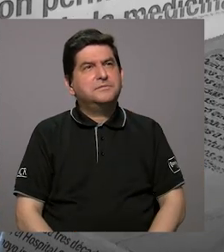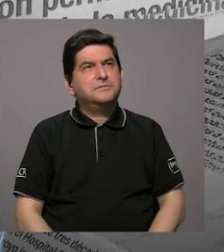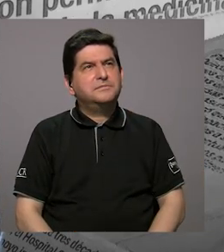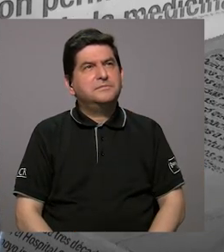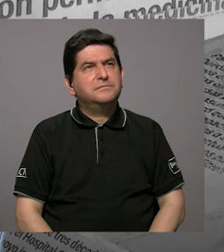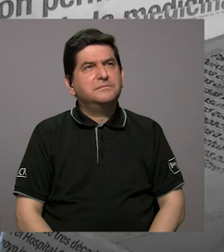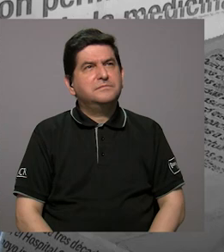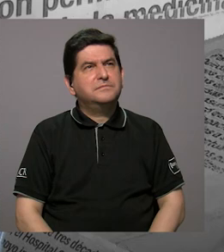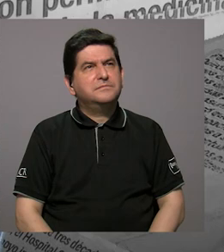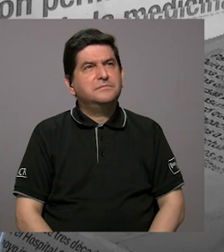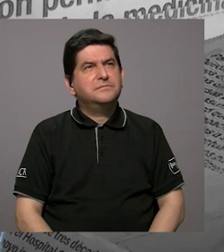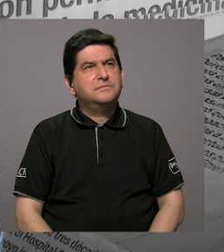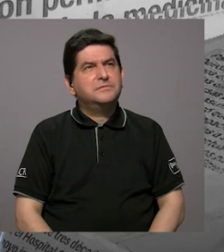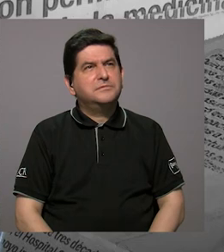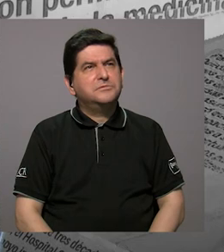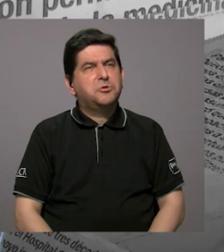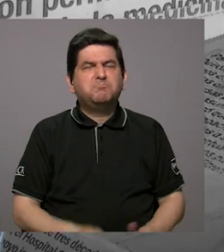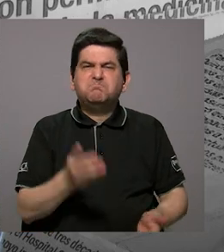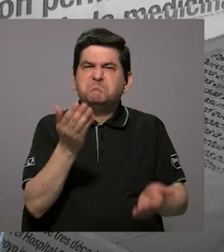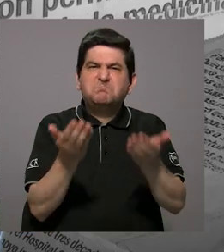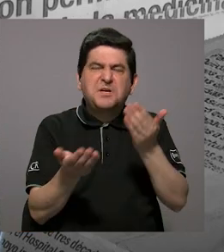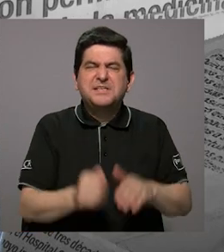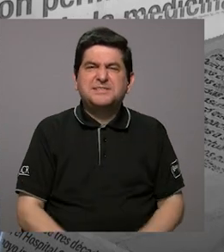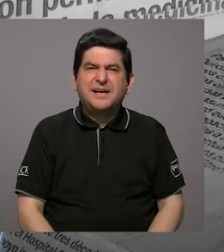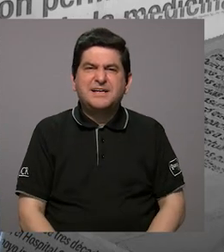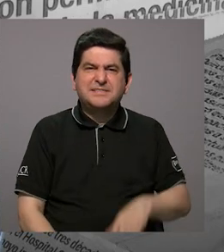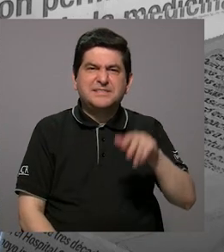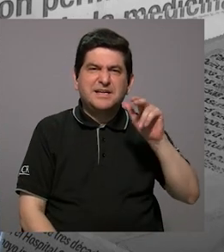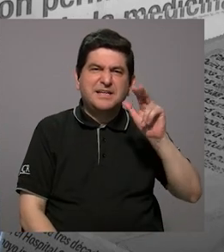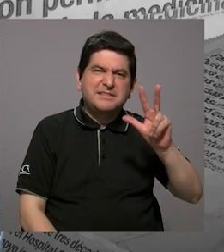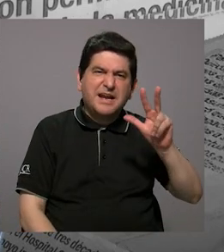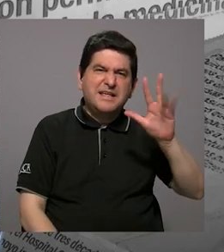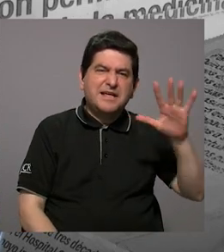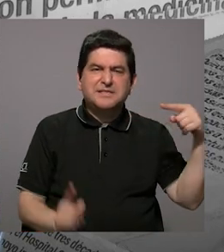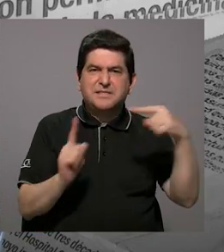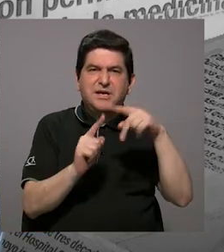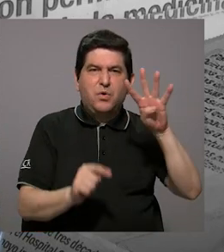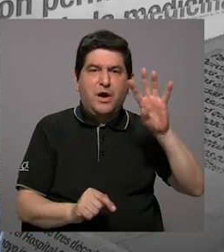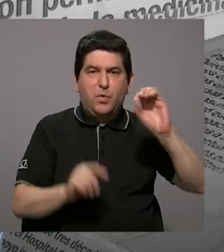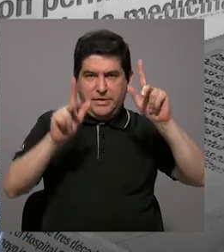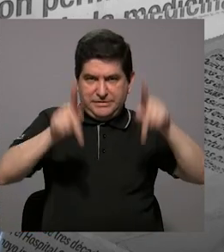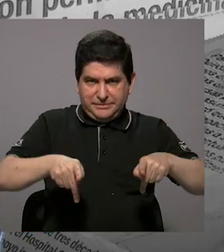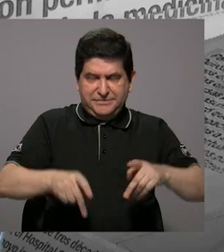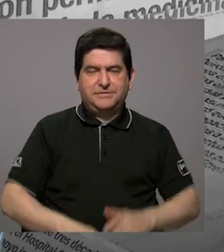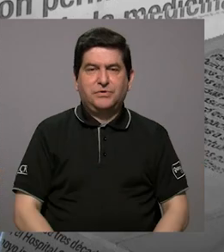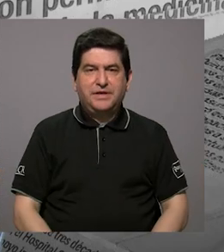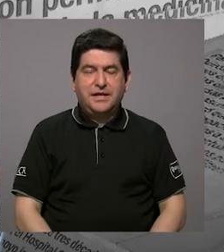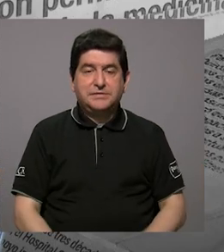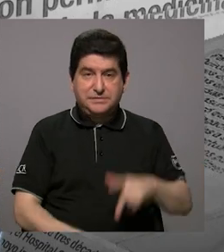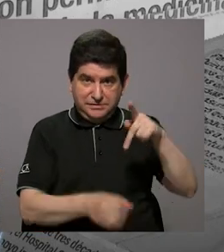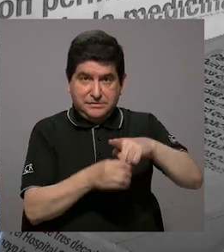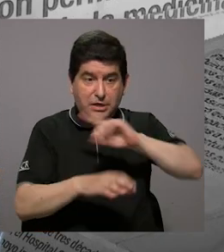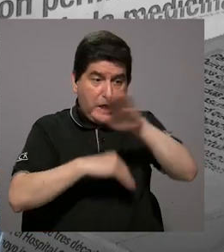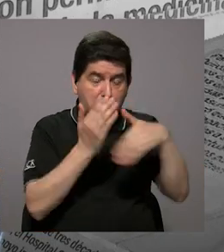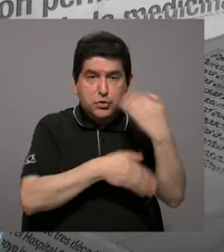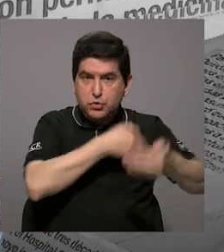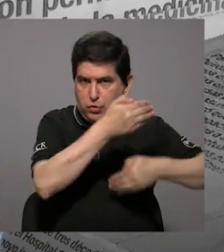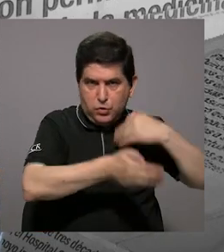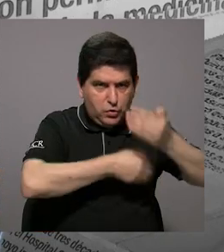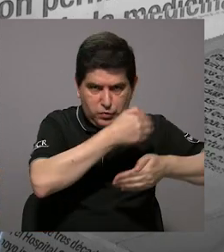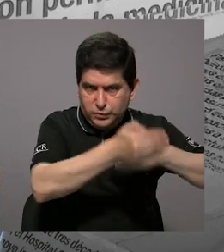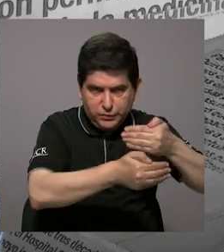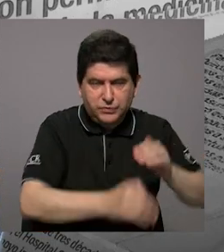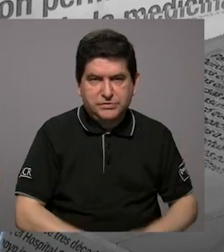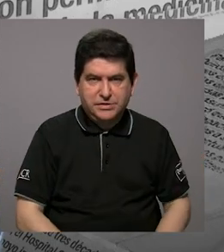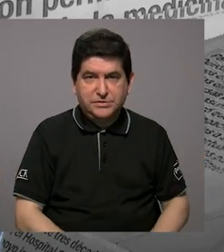en total, como aproximadamente de 35 o 40 personas involucrados en todo